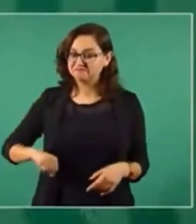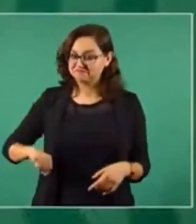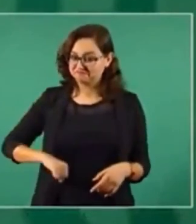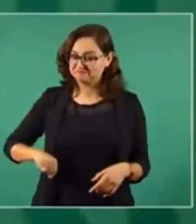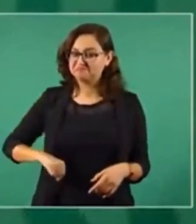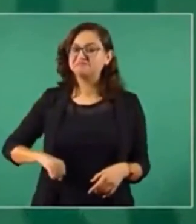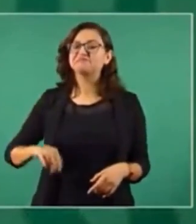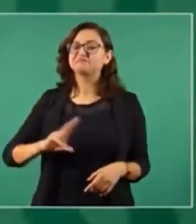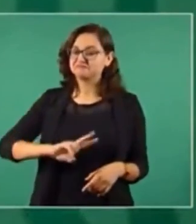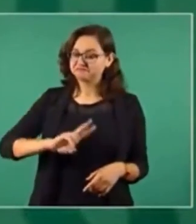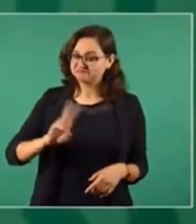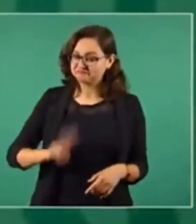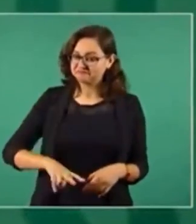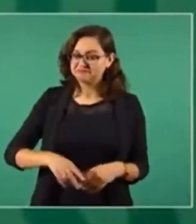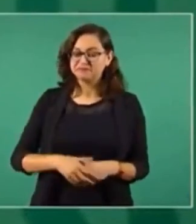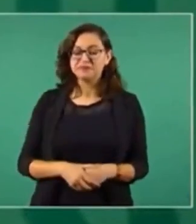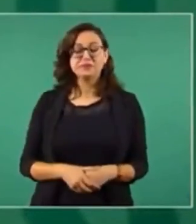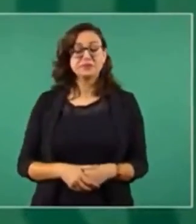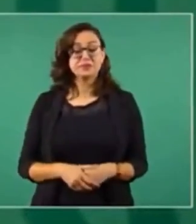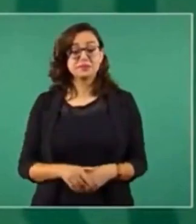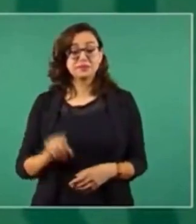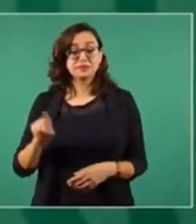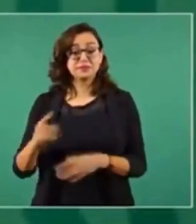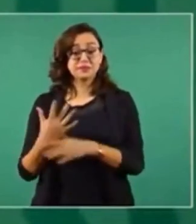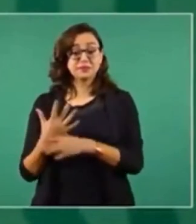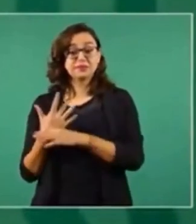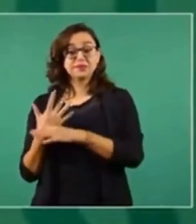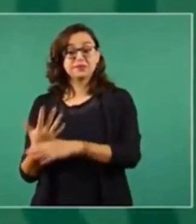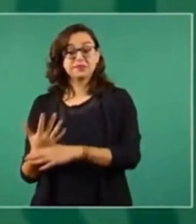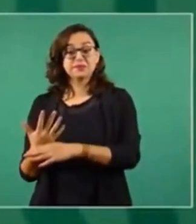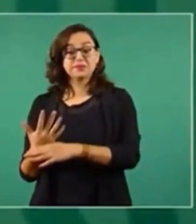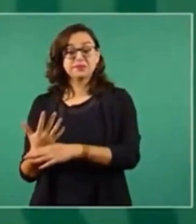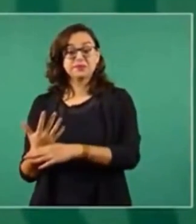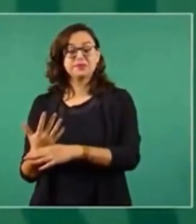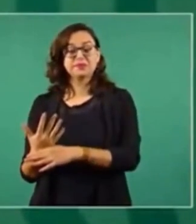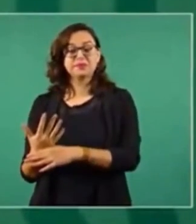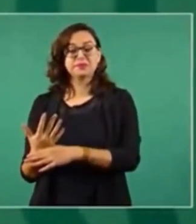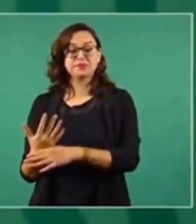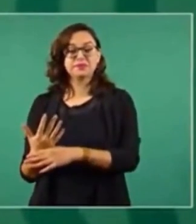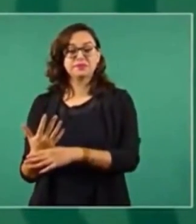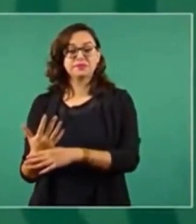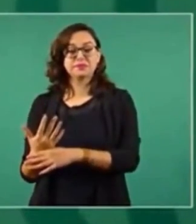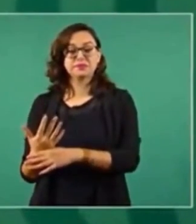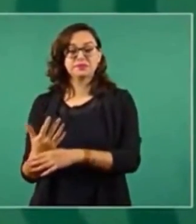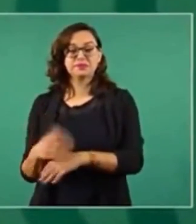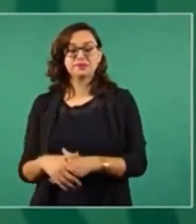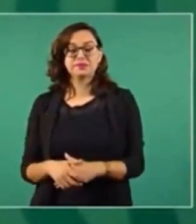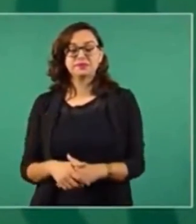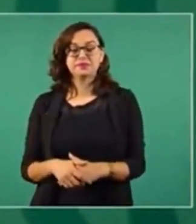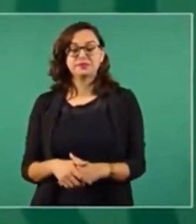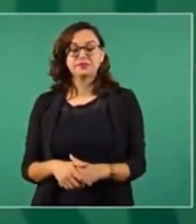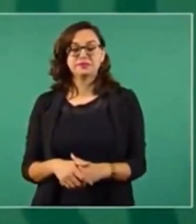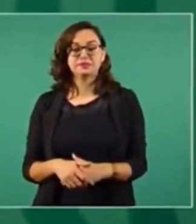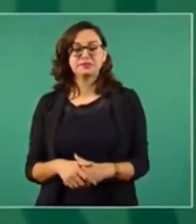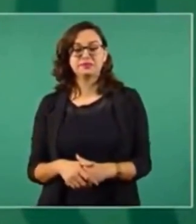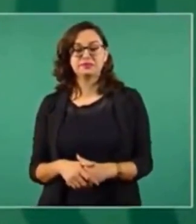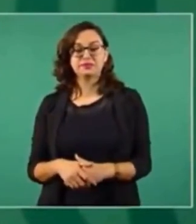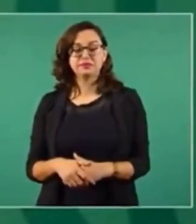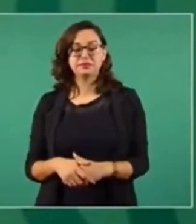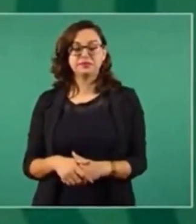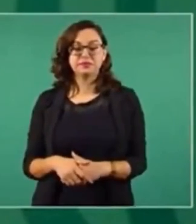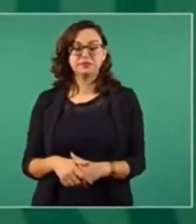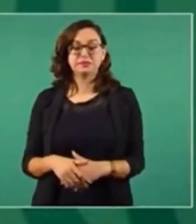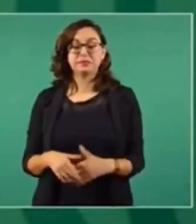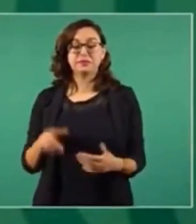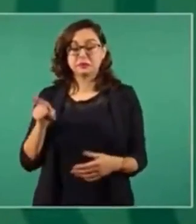este fue el que dijo que yo estaba recibiendo dinero del gobierno